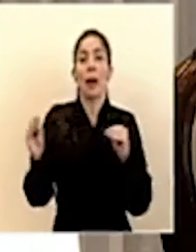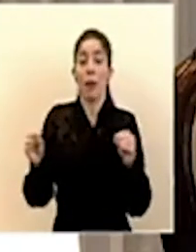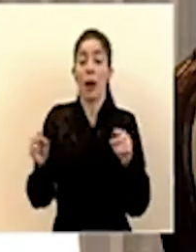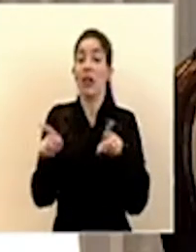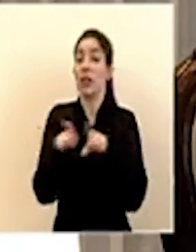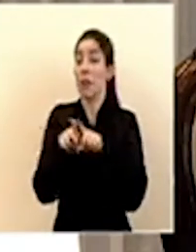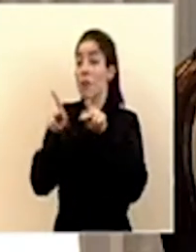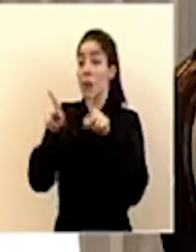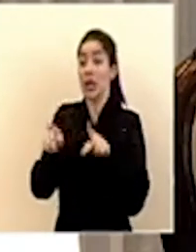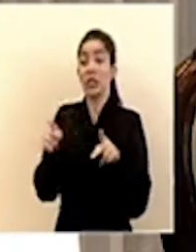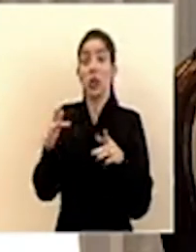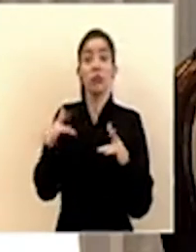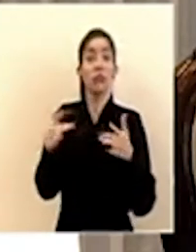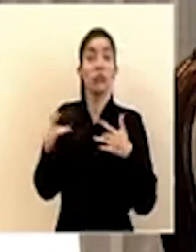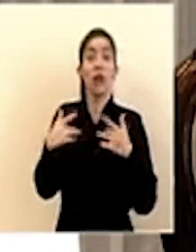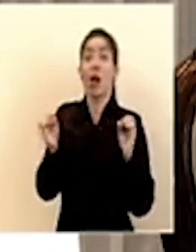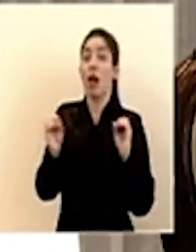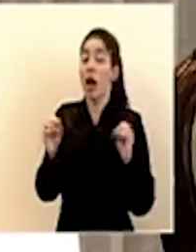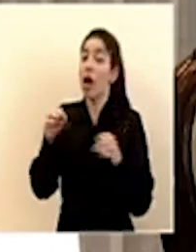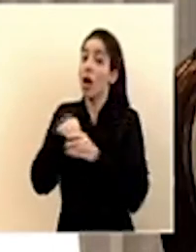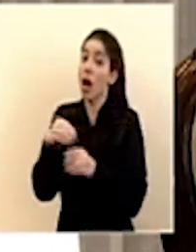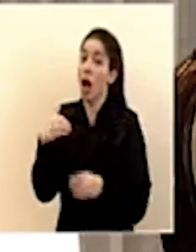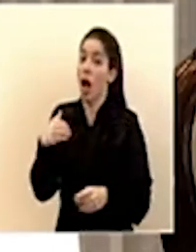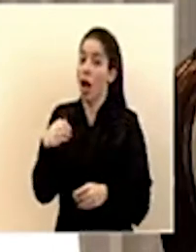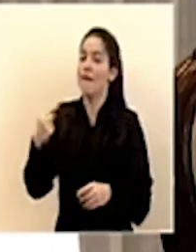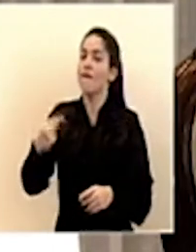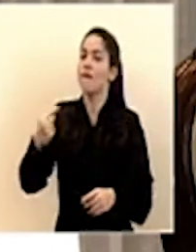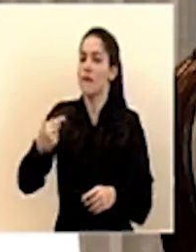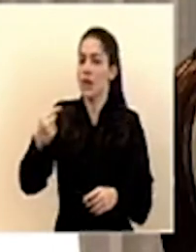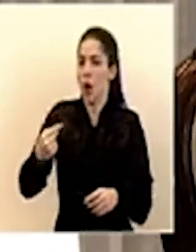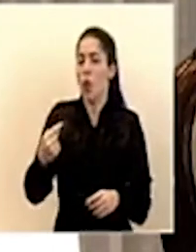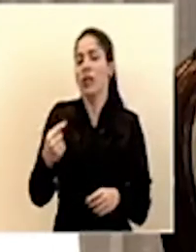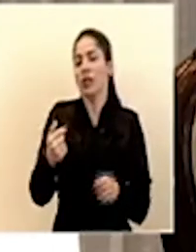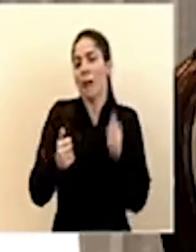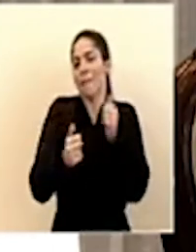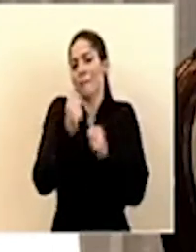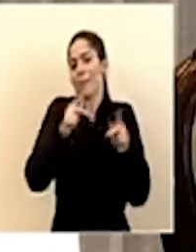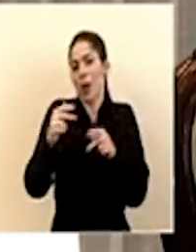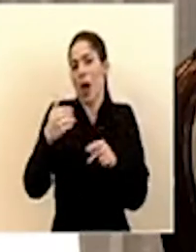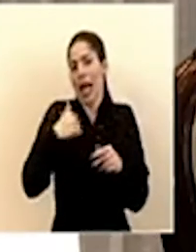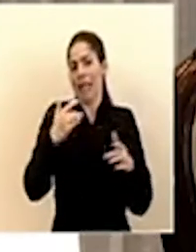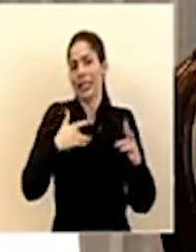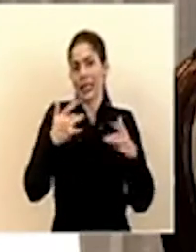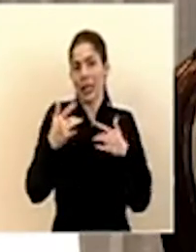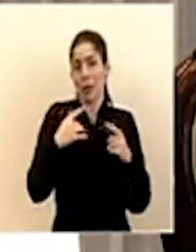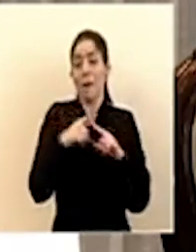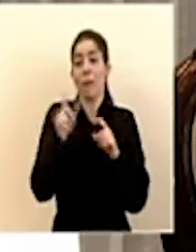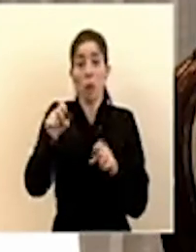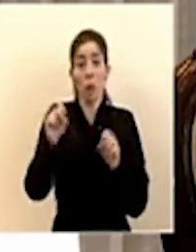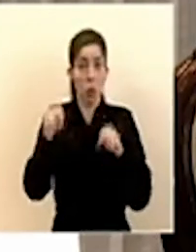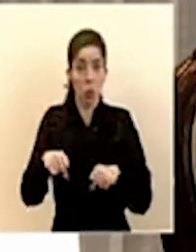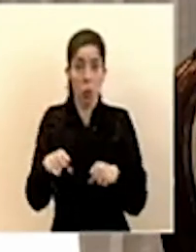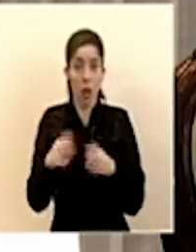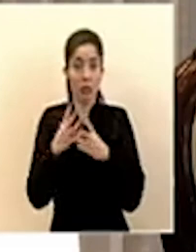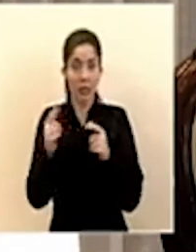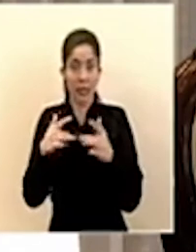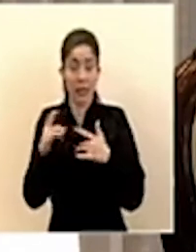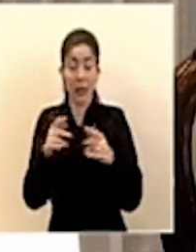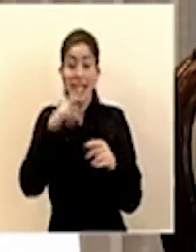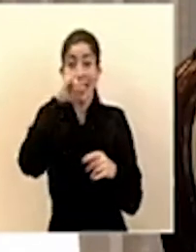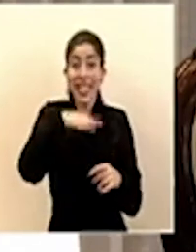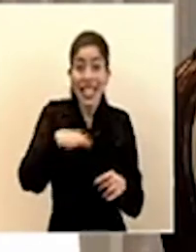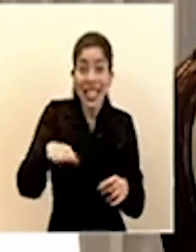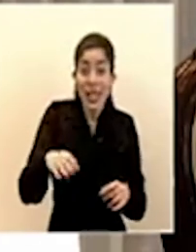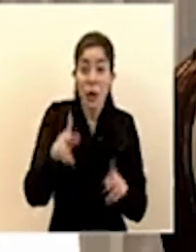personas que no tienen síntomas lo más frecuente es que sea con personas que tienen síntomas y los niños y personas más jóvenes